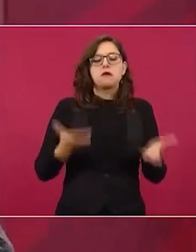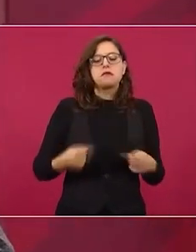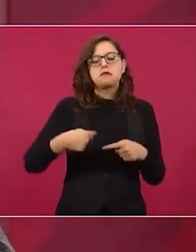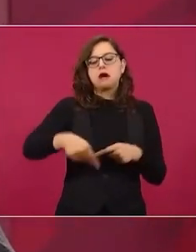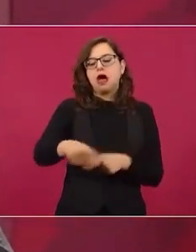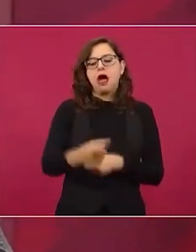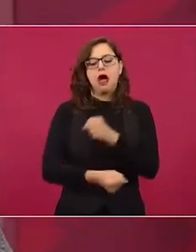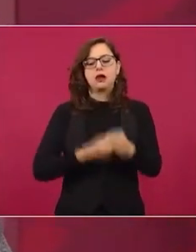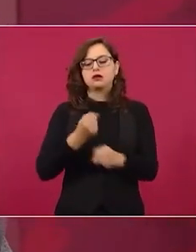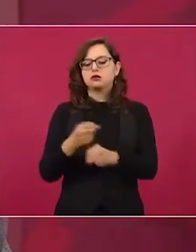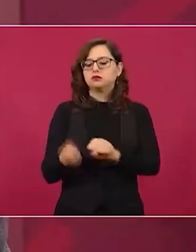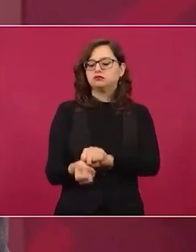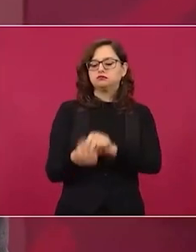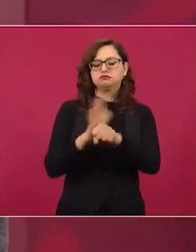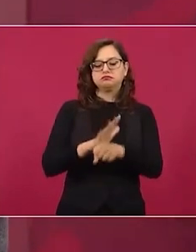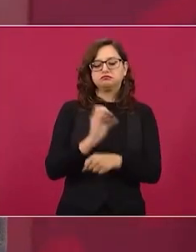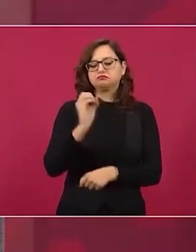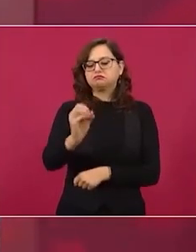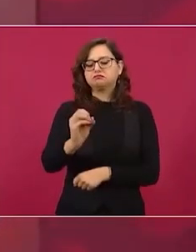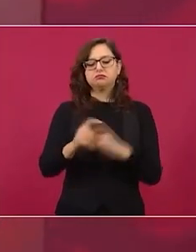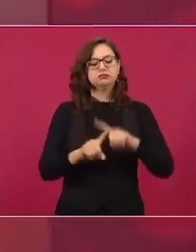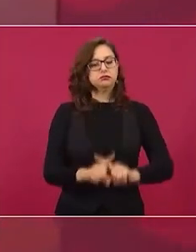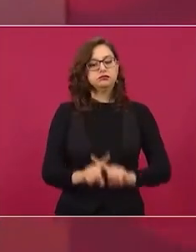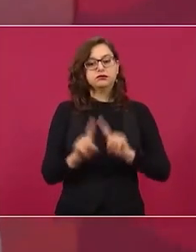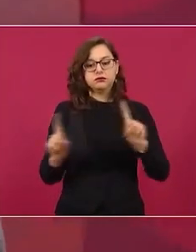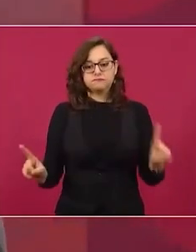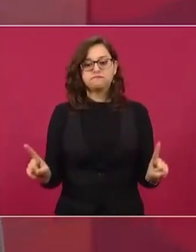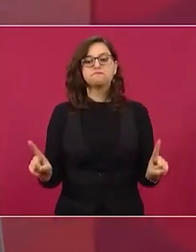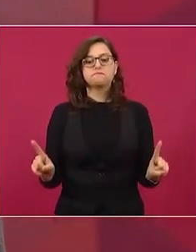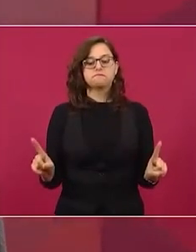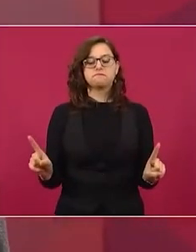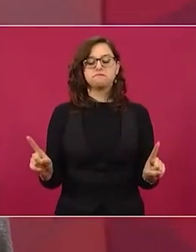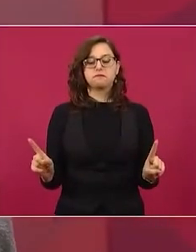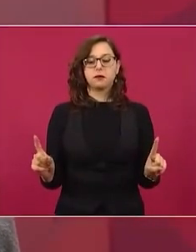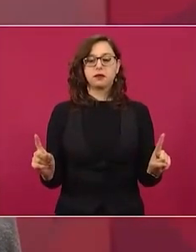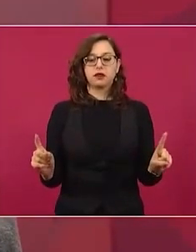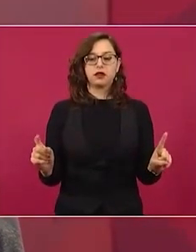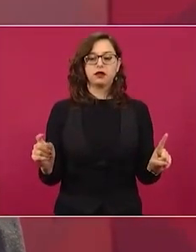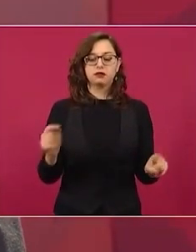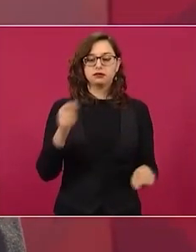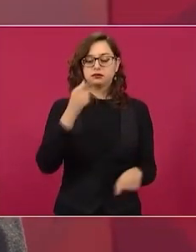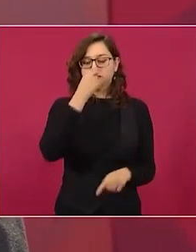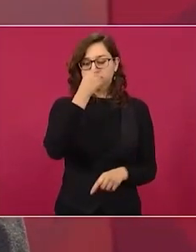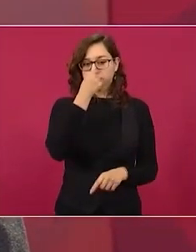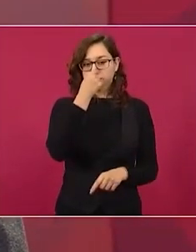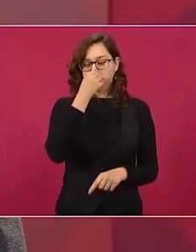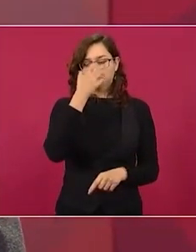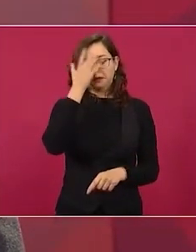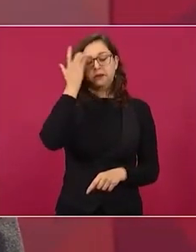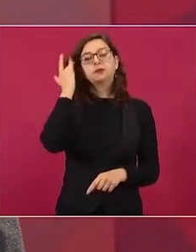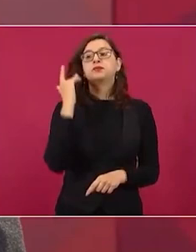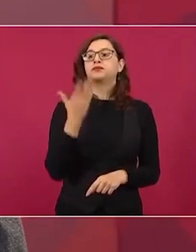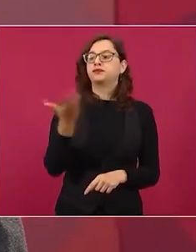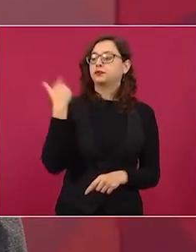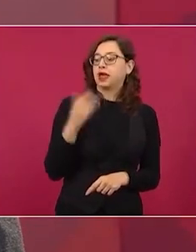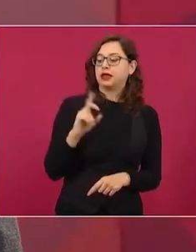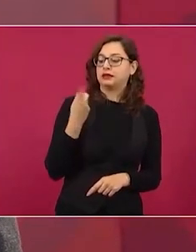no está sucediendo. Lo que padecimos en diciembre y no fue por